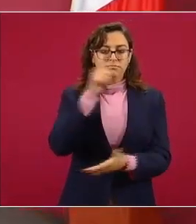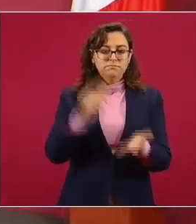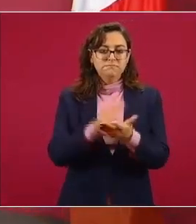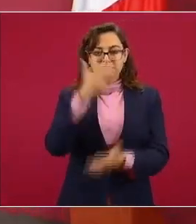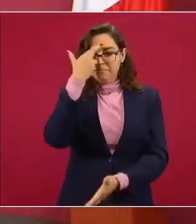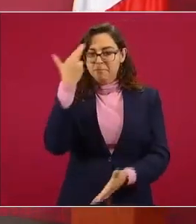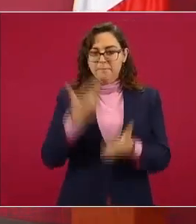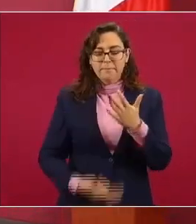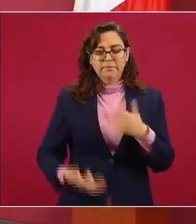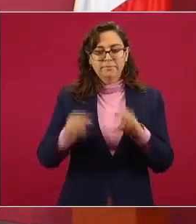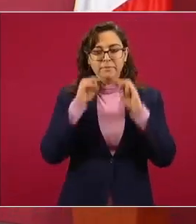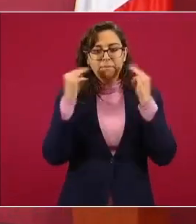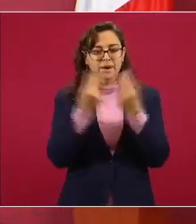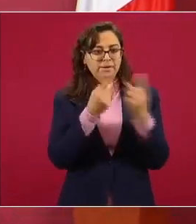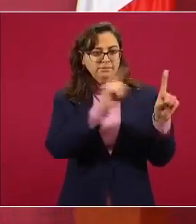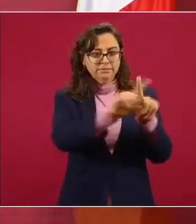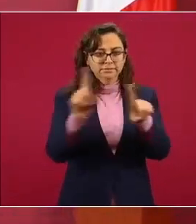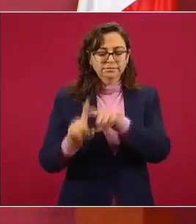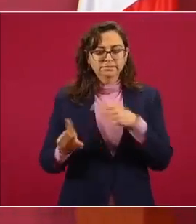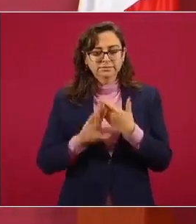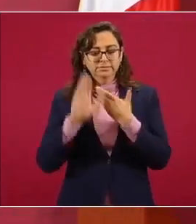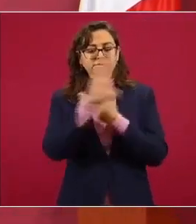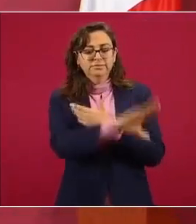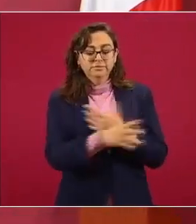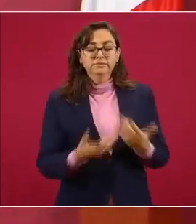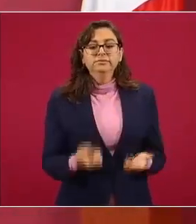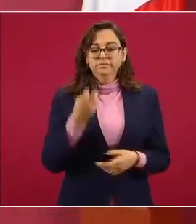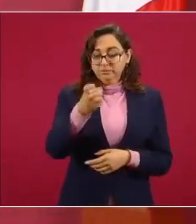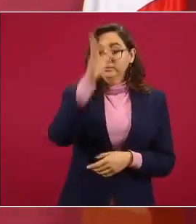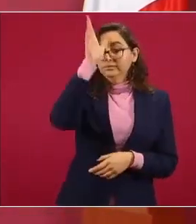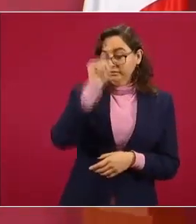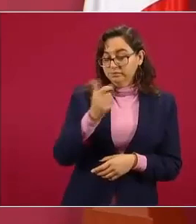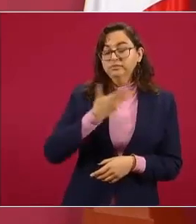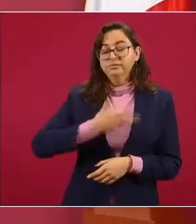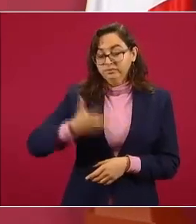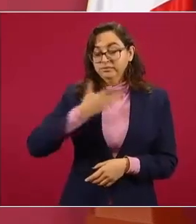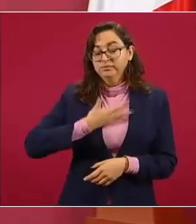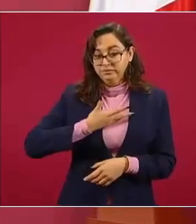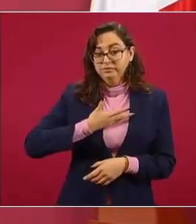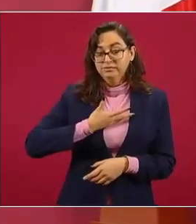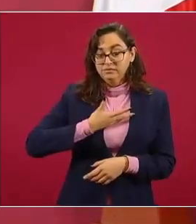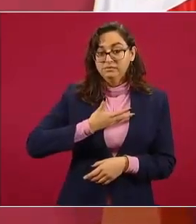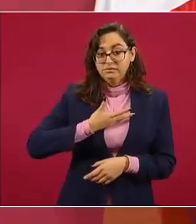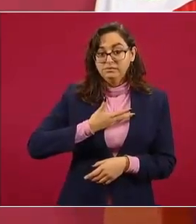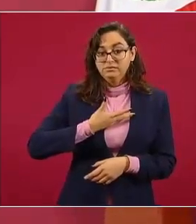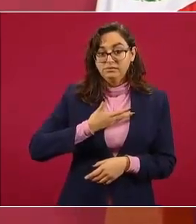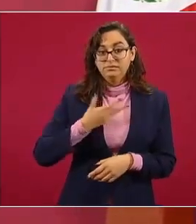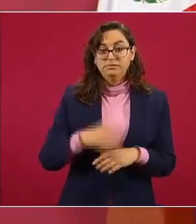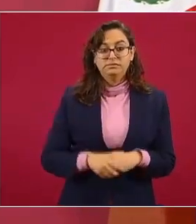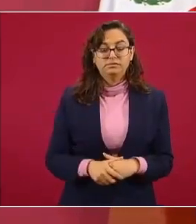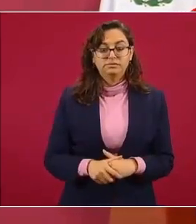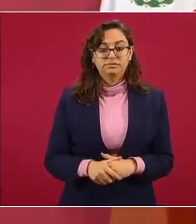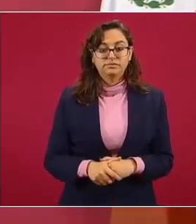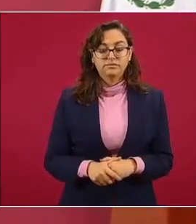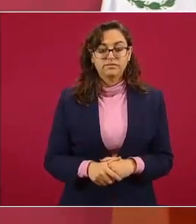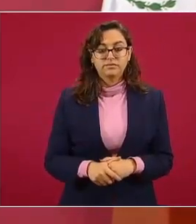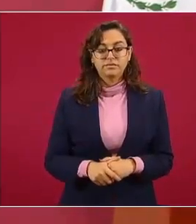esos acuerdos ¿por qué no